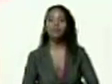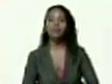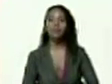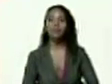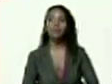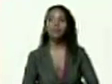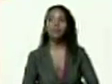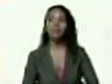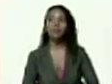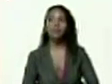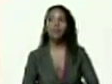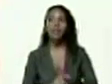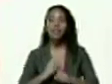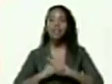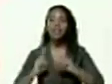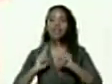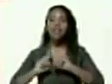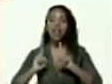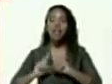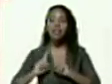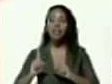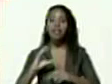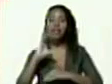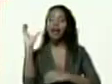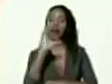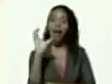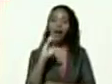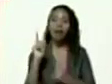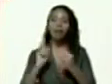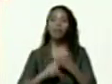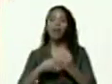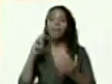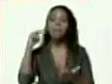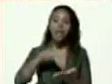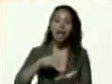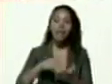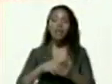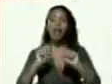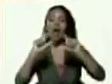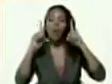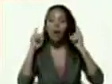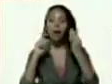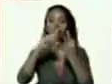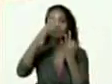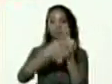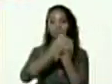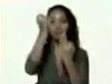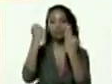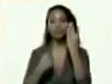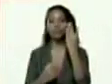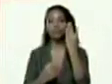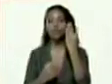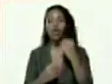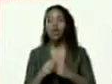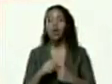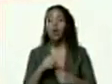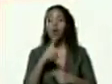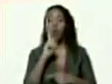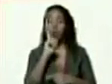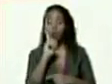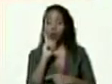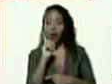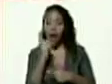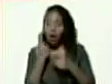de Distrito Capital Miranda y La Guaira un detalle presidente con respecto a los